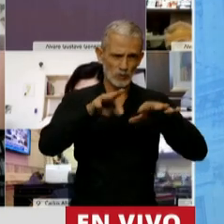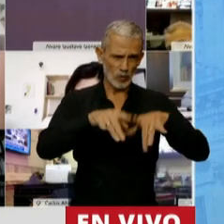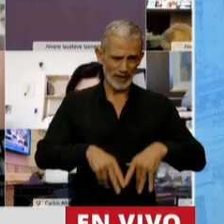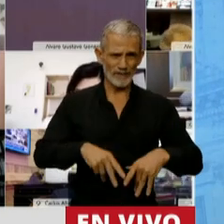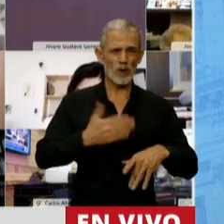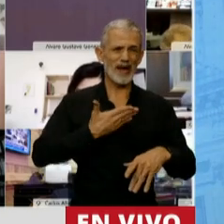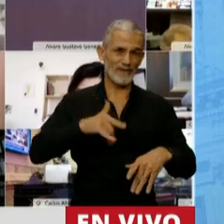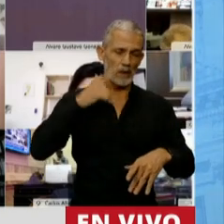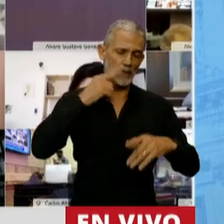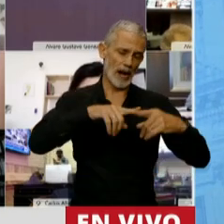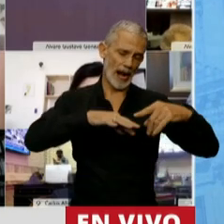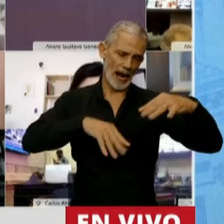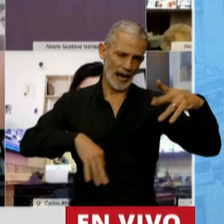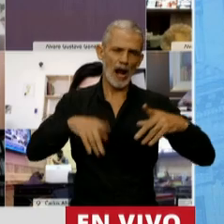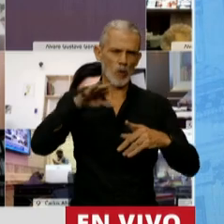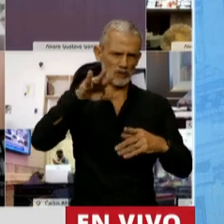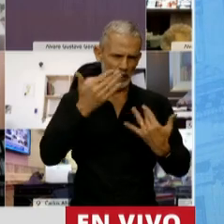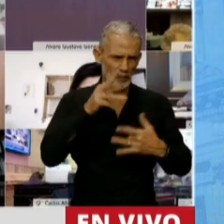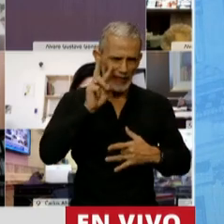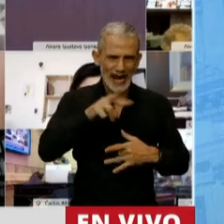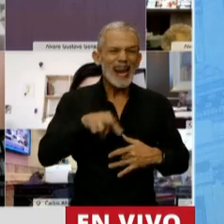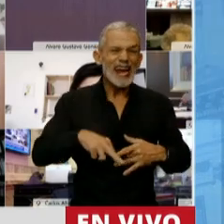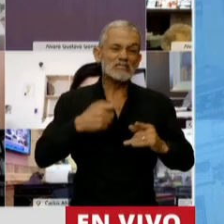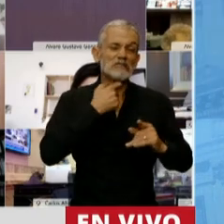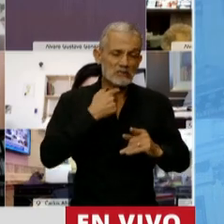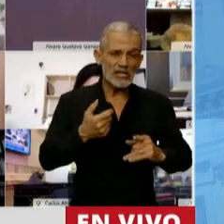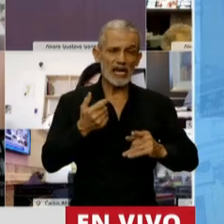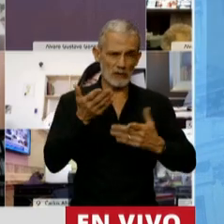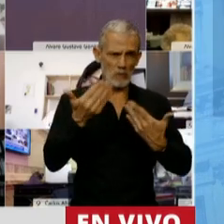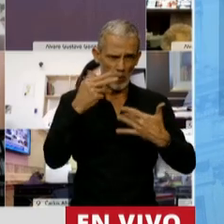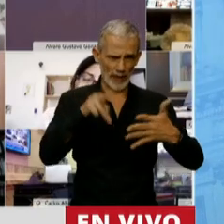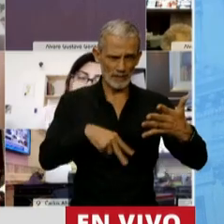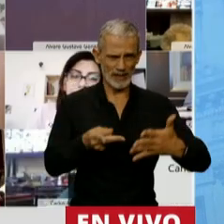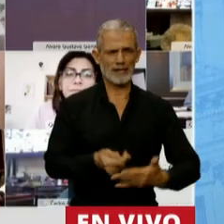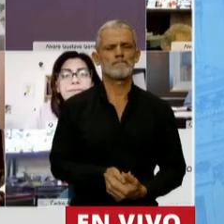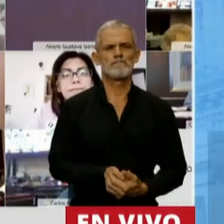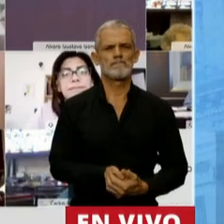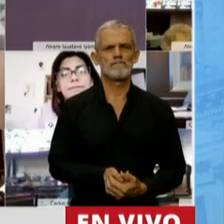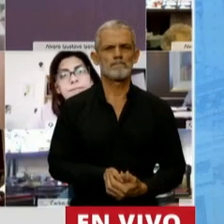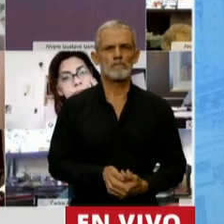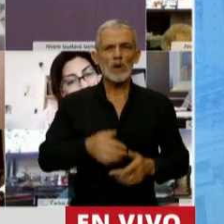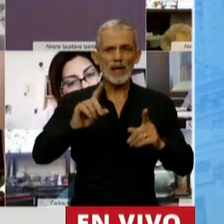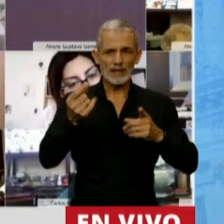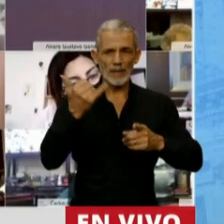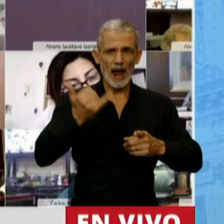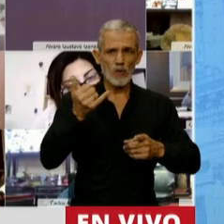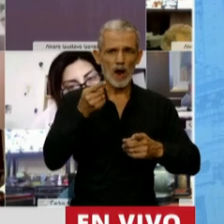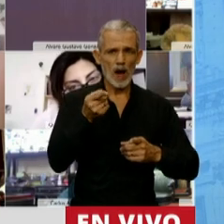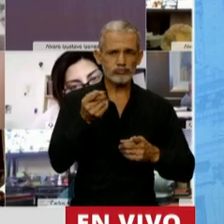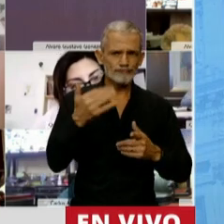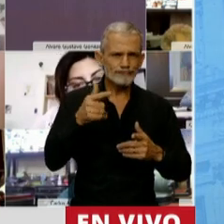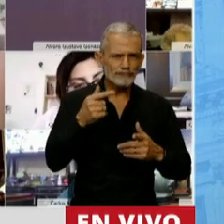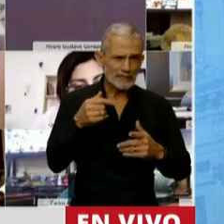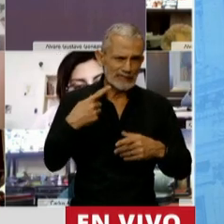Sigue largo el informe, ustedes lo pueden leer si lo quieren leer, pero esto tiene que ver también con una afirmación que hemos